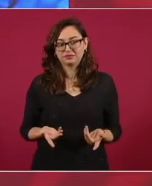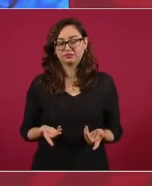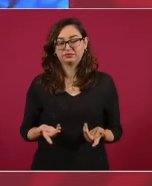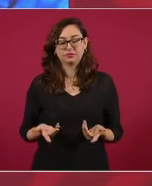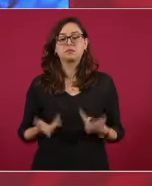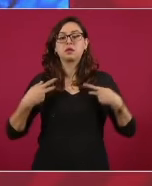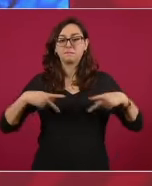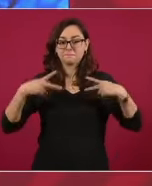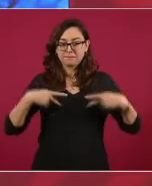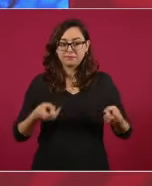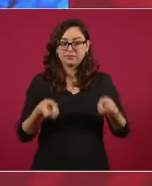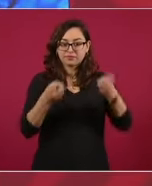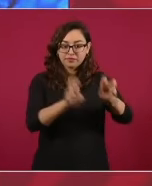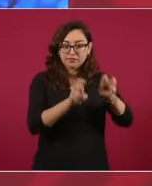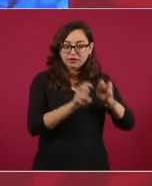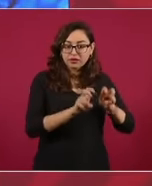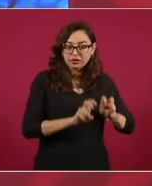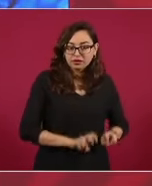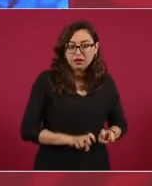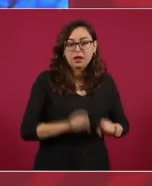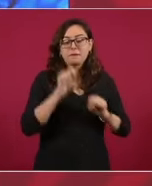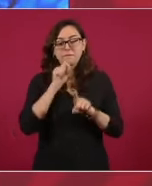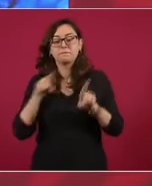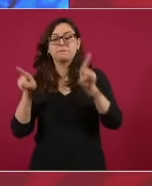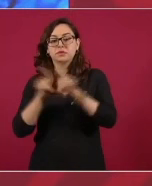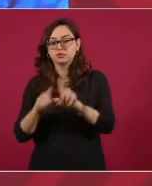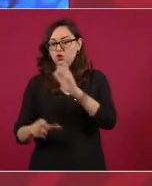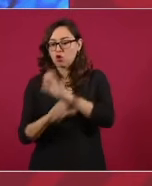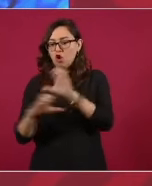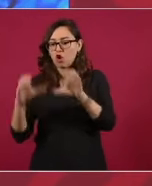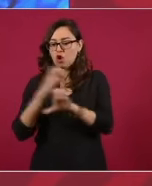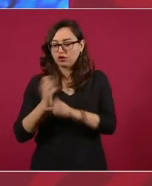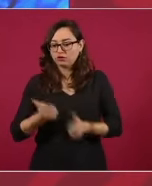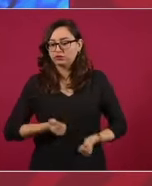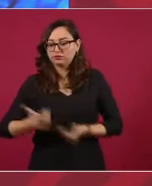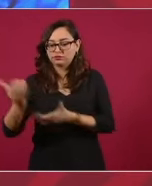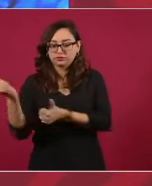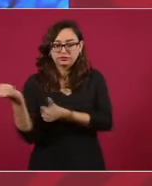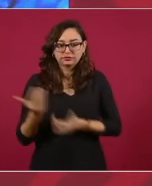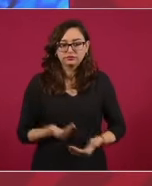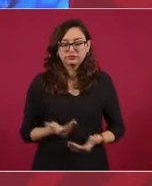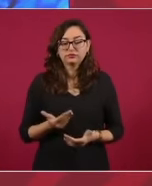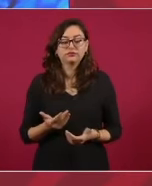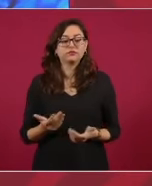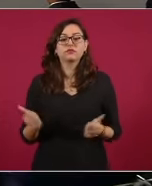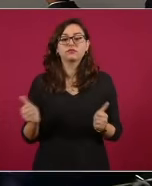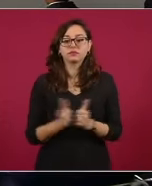carga, lo que vamos a ahorrar